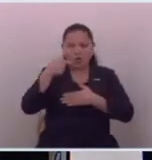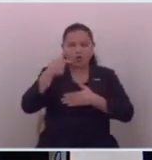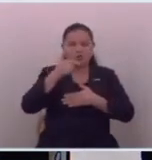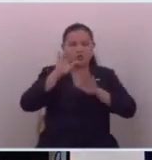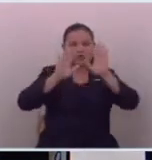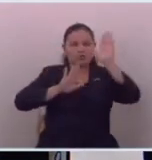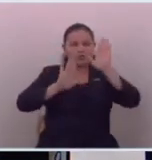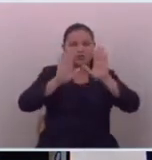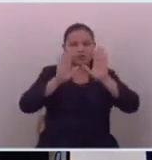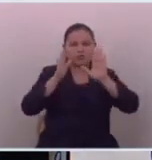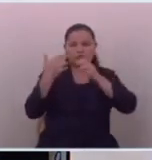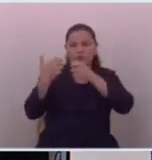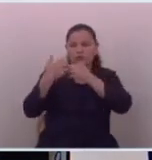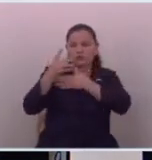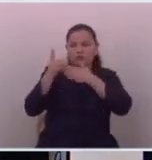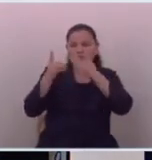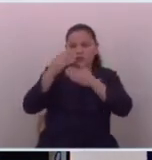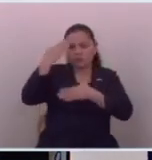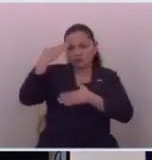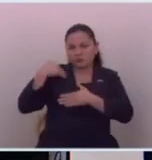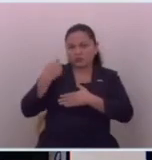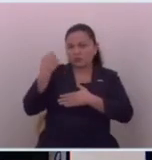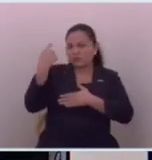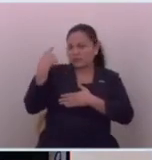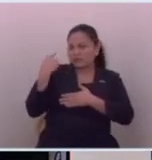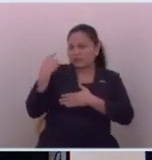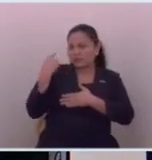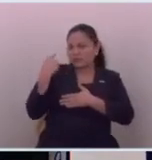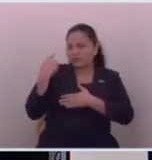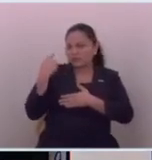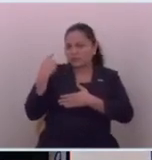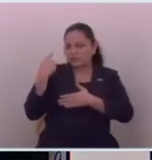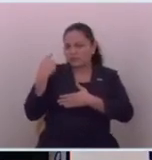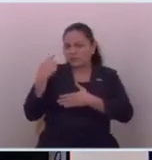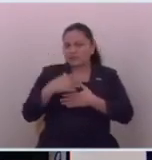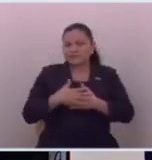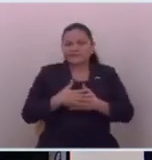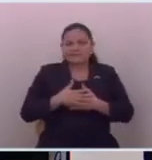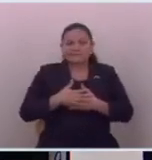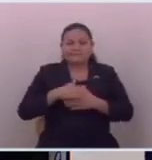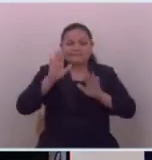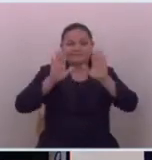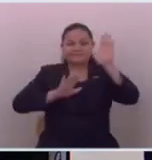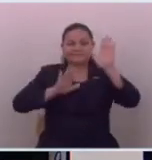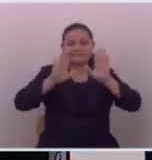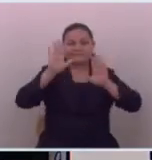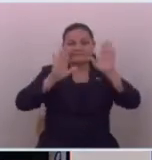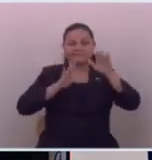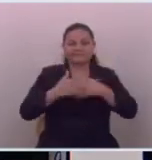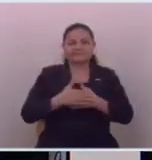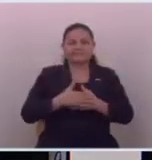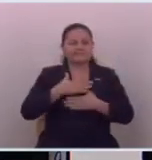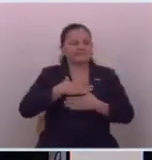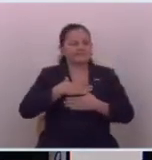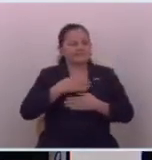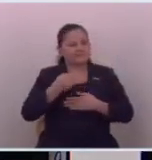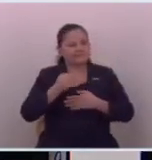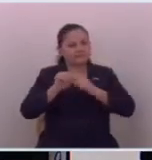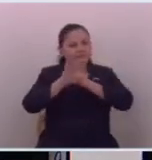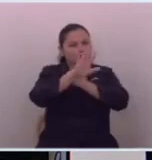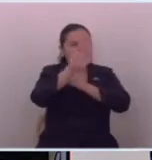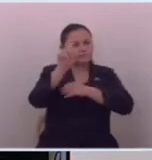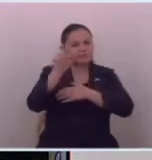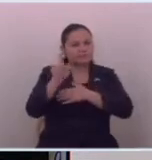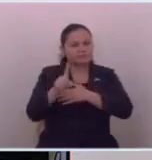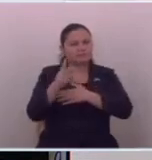intervenciones como los de la colega diputada que acaba de de intervenir me gustaría lanzar una